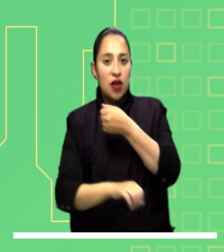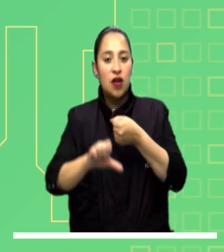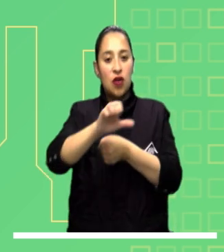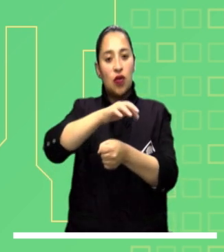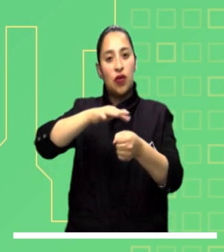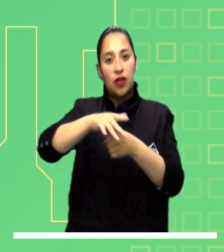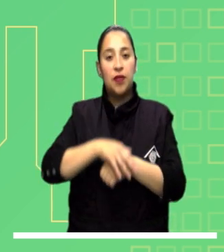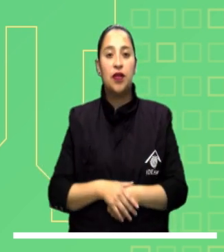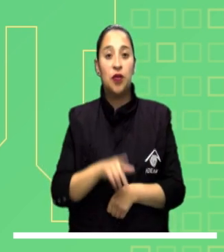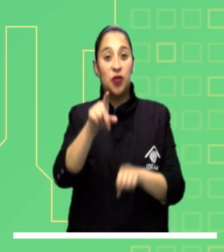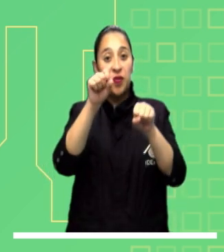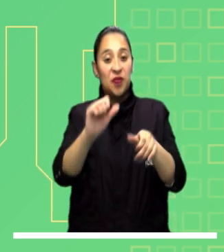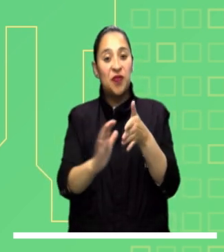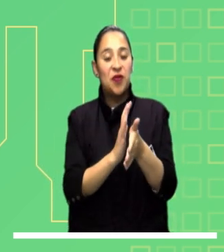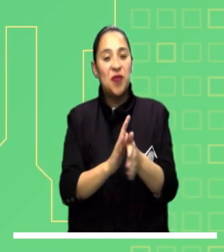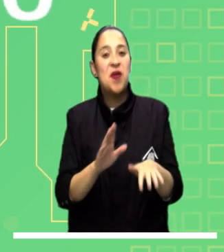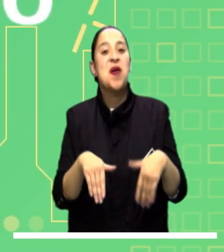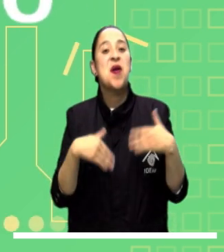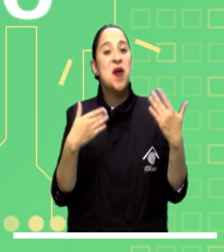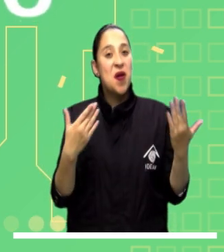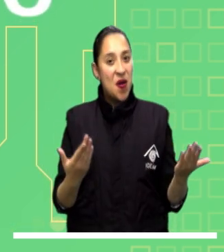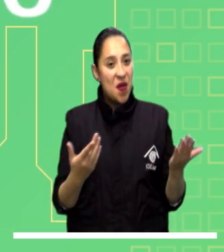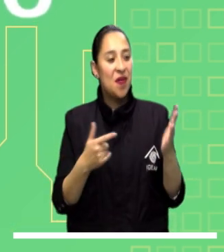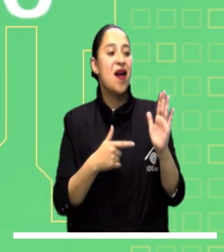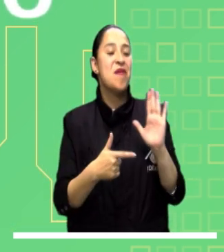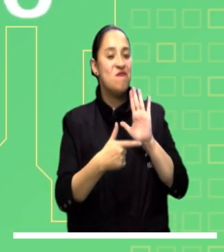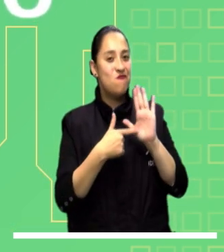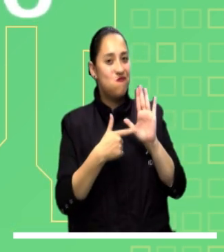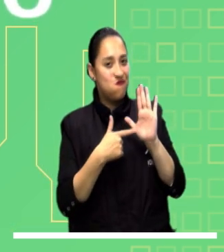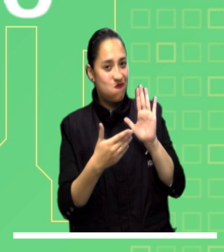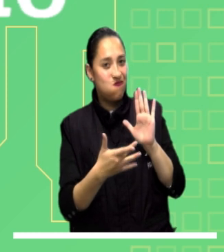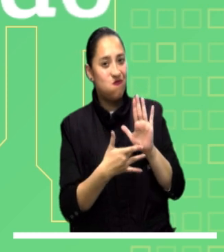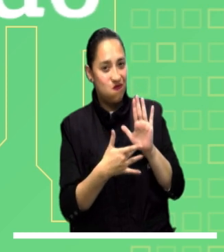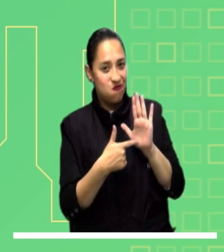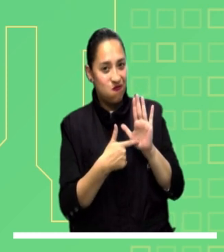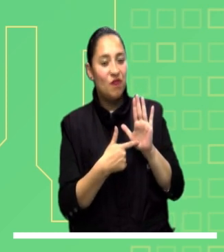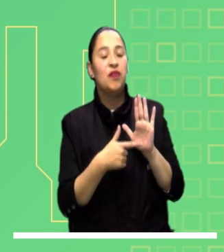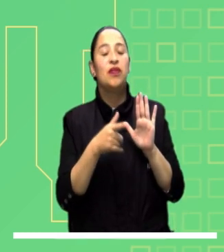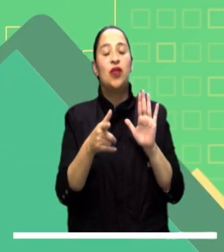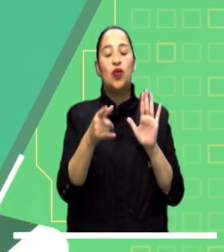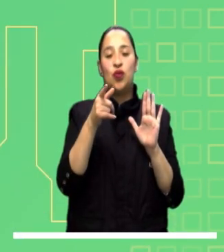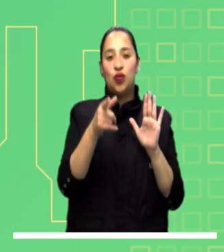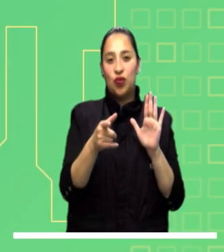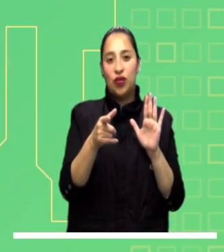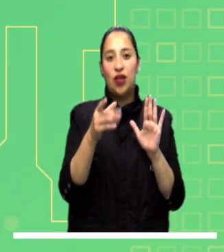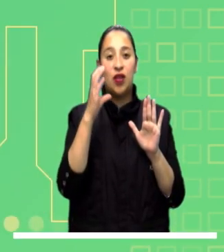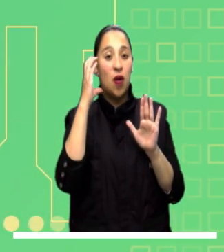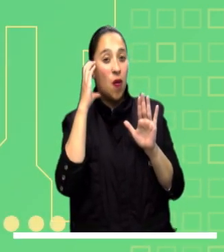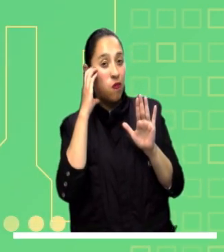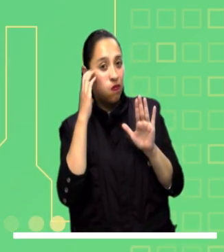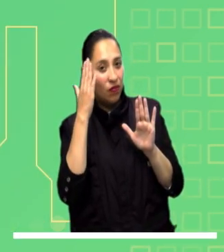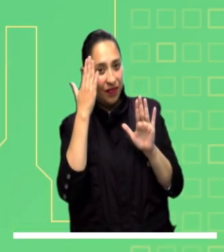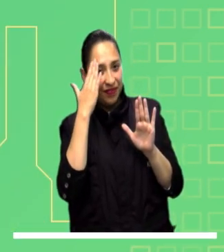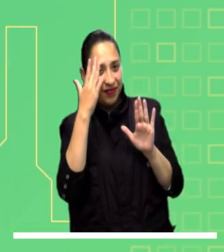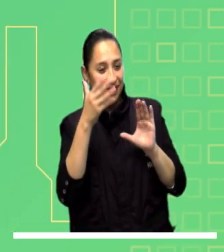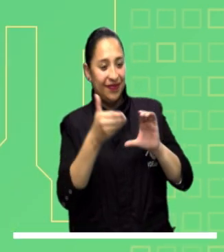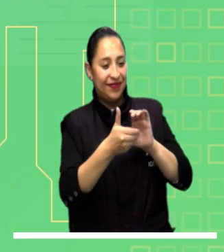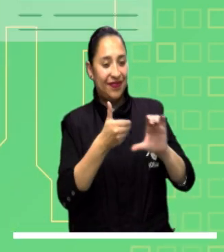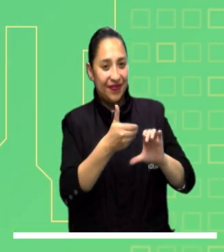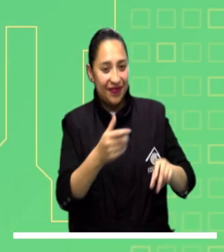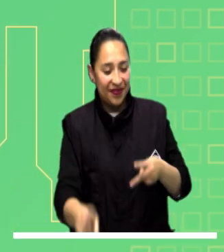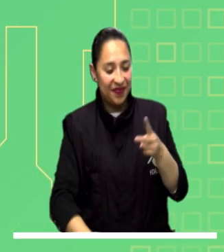Santander, Boyacá y Cundinamarca. Manténgase bien informado y en tiempo real a través de nuestra aplicación Mi